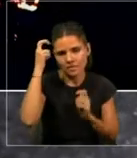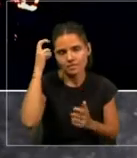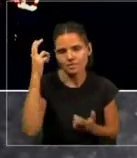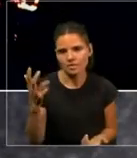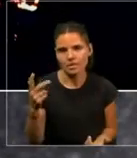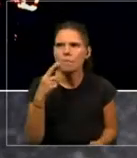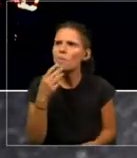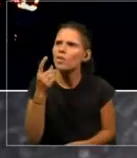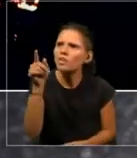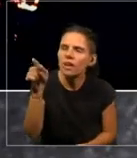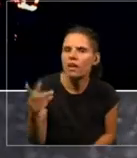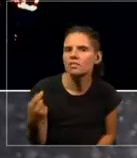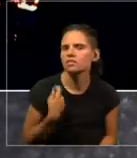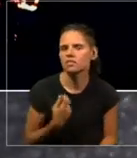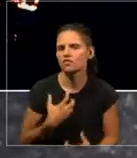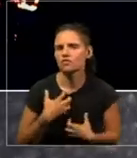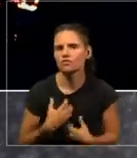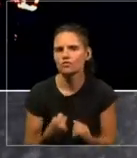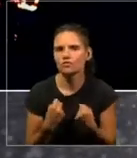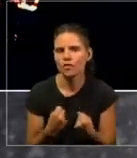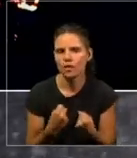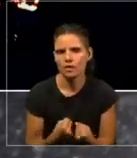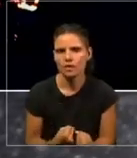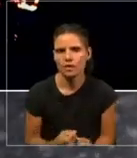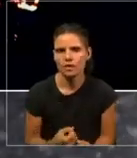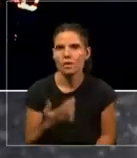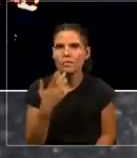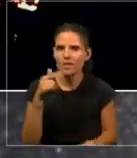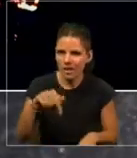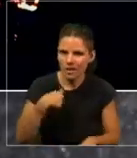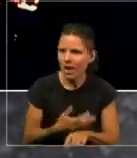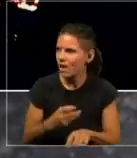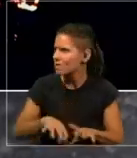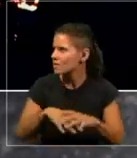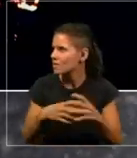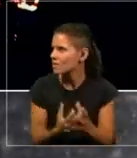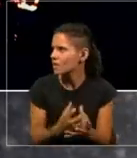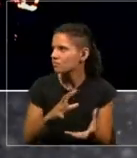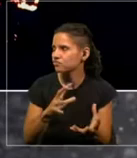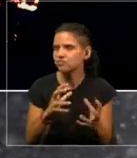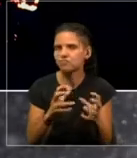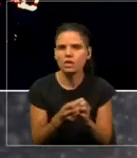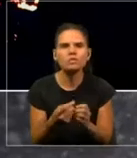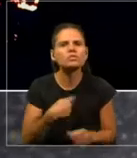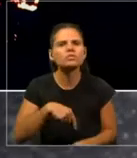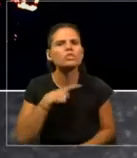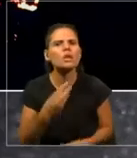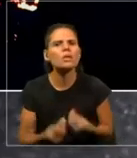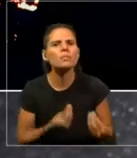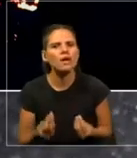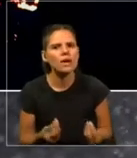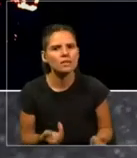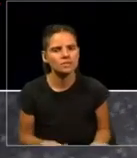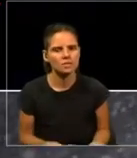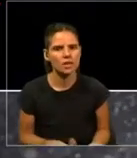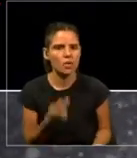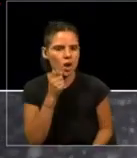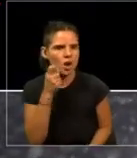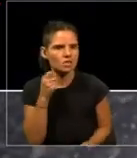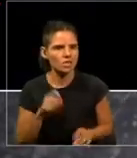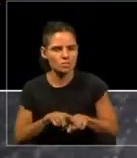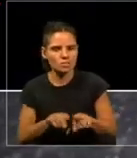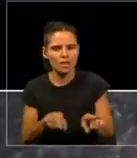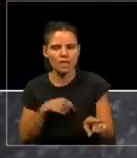esa voracidad? Porque estamos con el cambio climático. Entonces, ¿qué nos pasa a nosotros con las decisiones que tomamos?